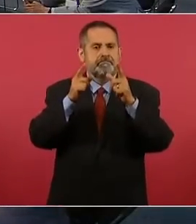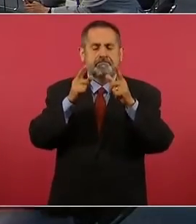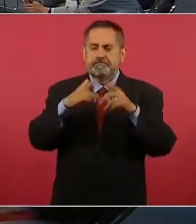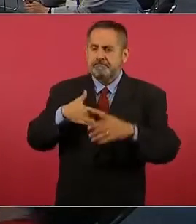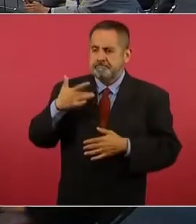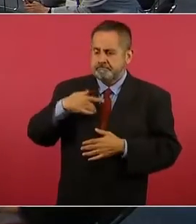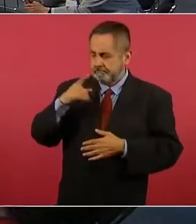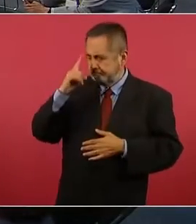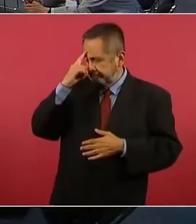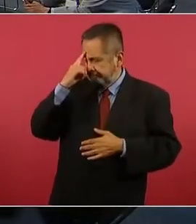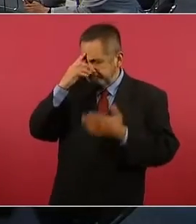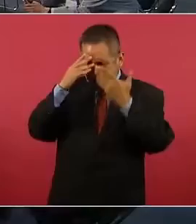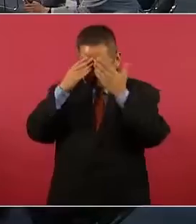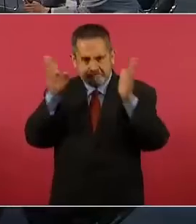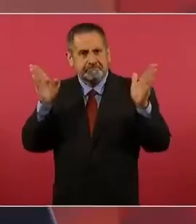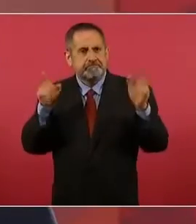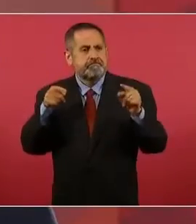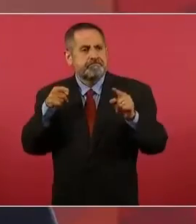una conciencia.